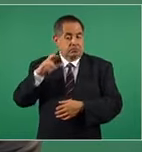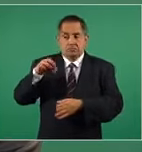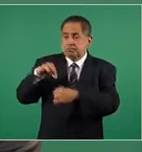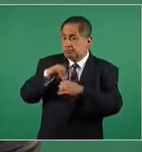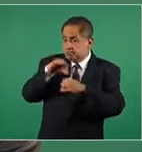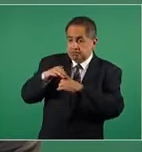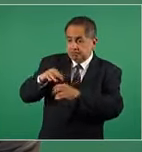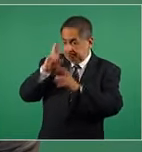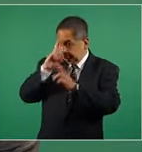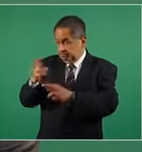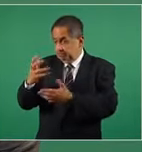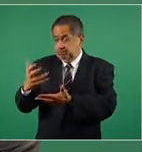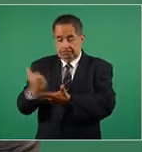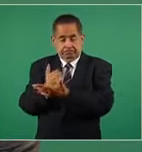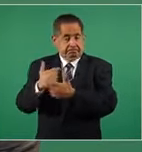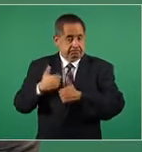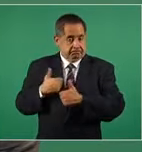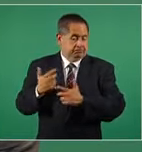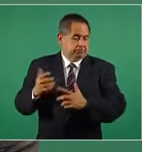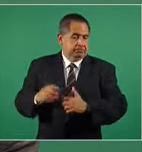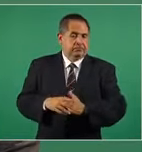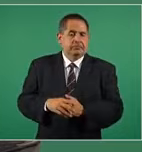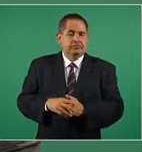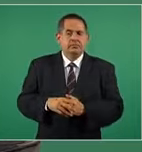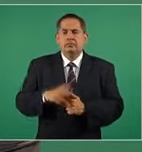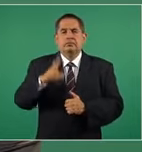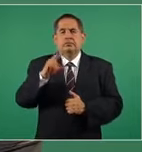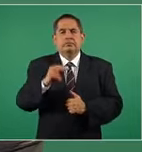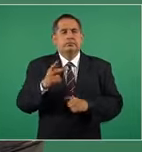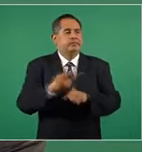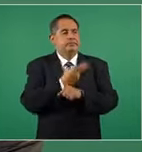no se